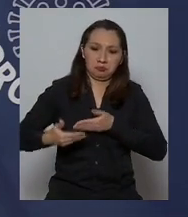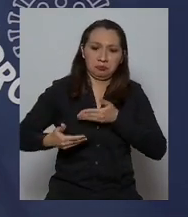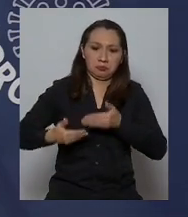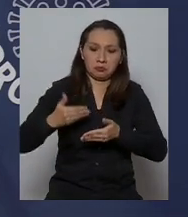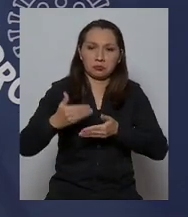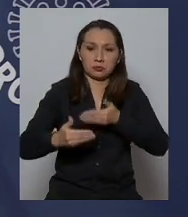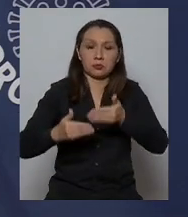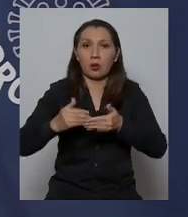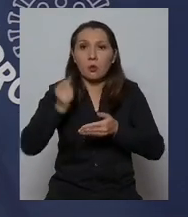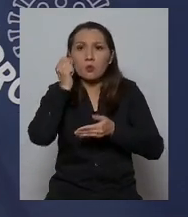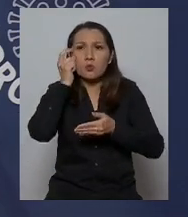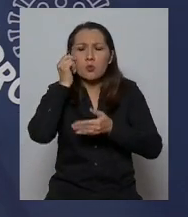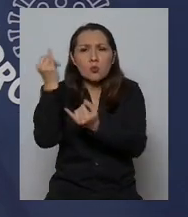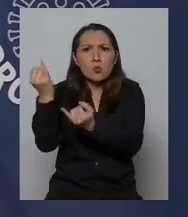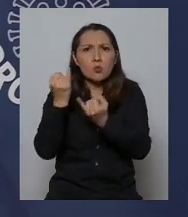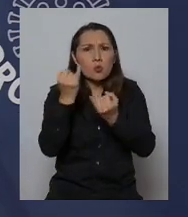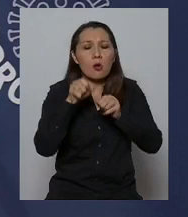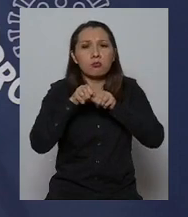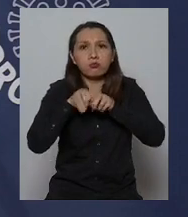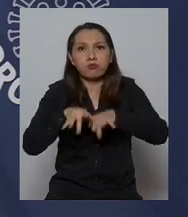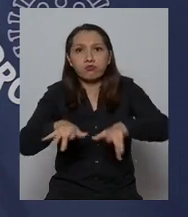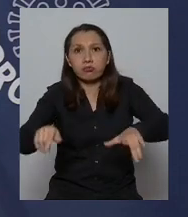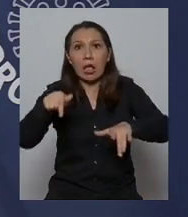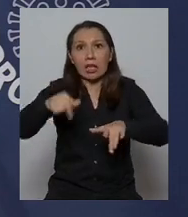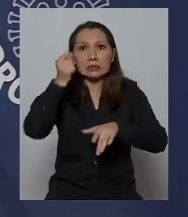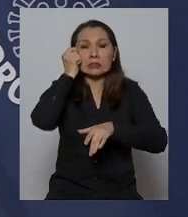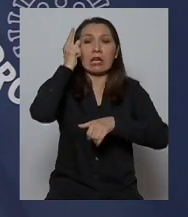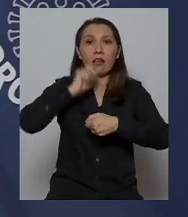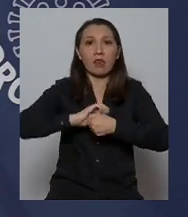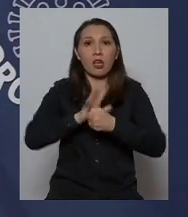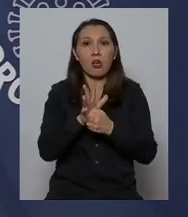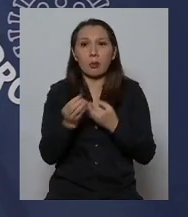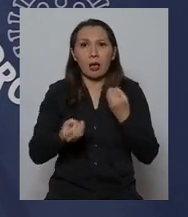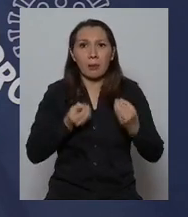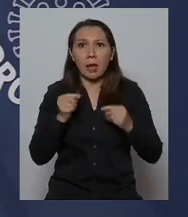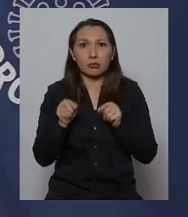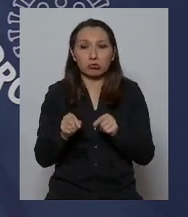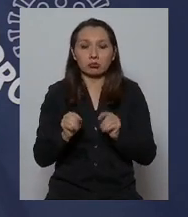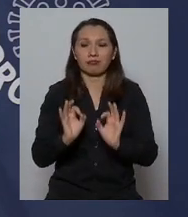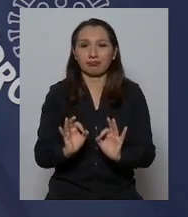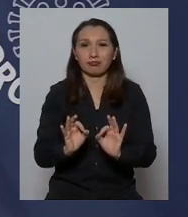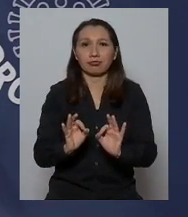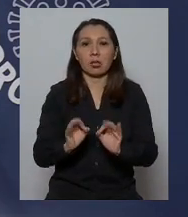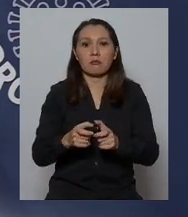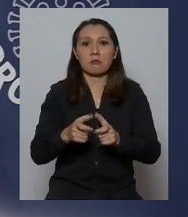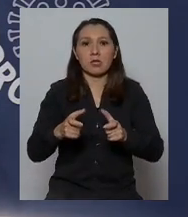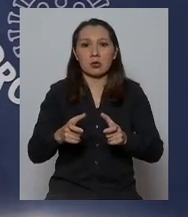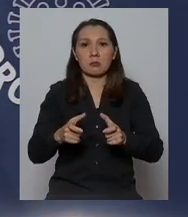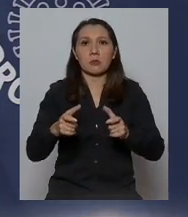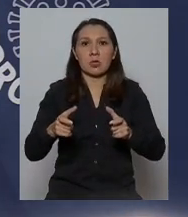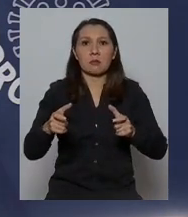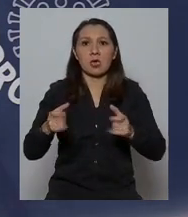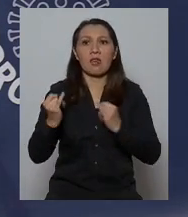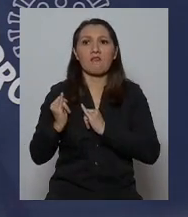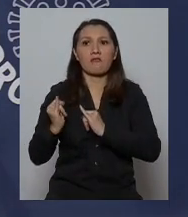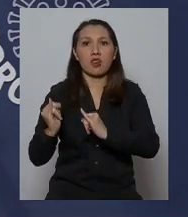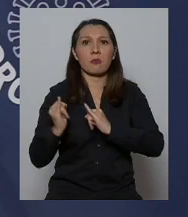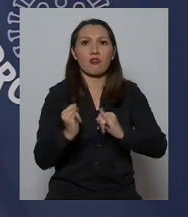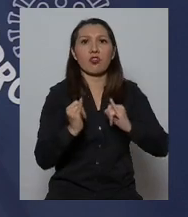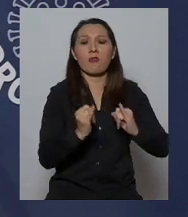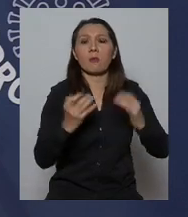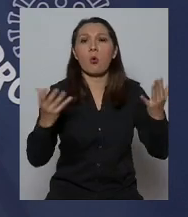el conocimiento de este brote, de esta pandemia, es evidente que ha aumentado la información